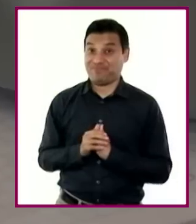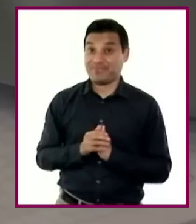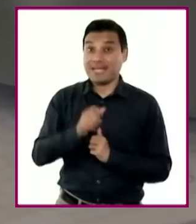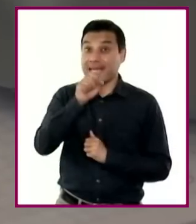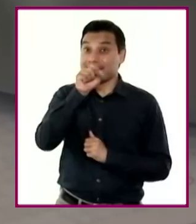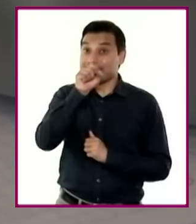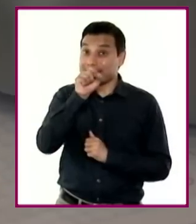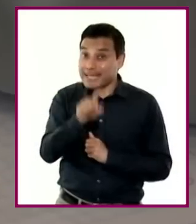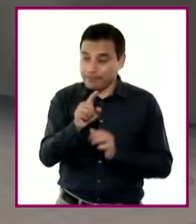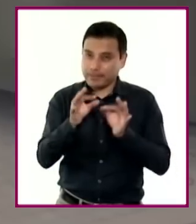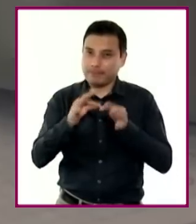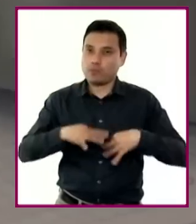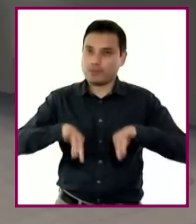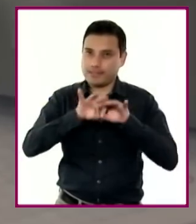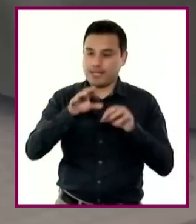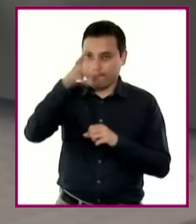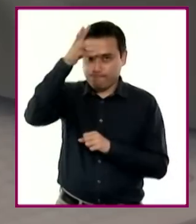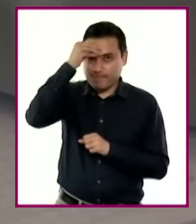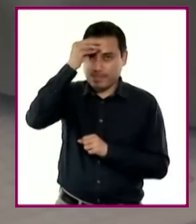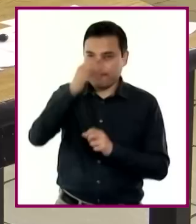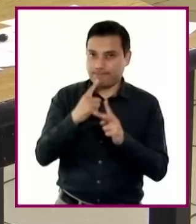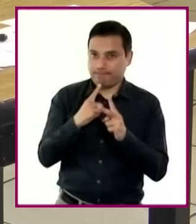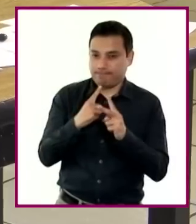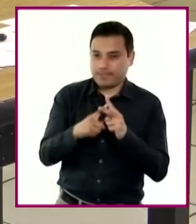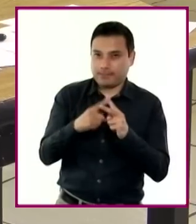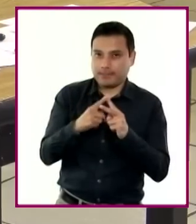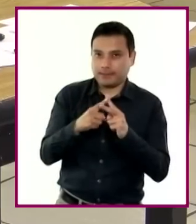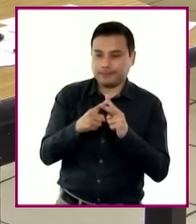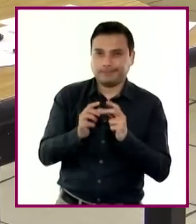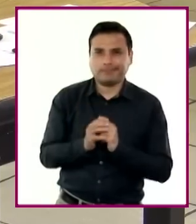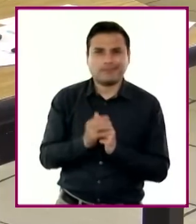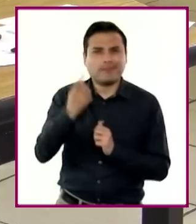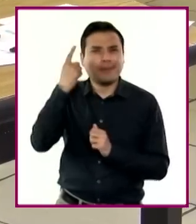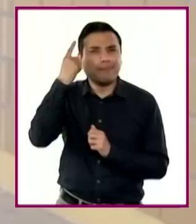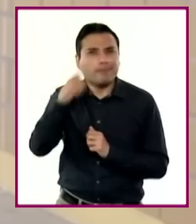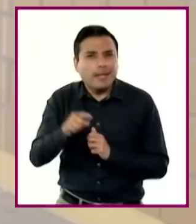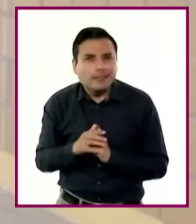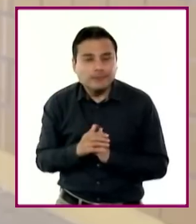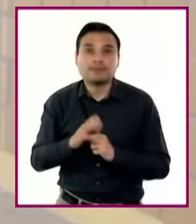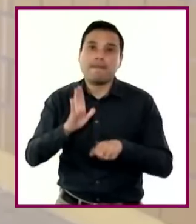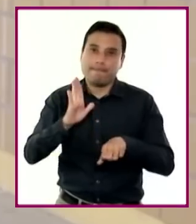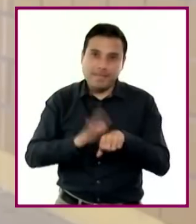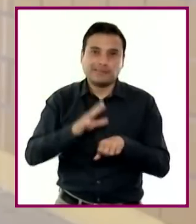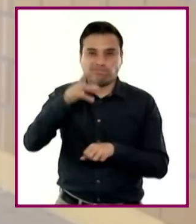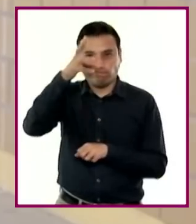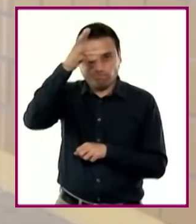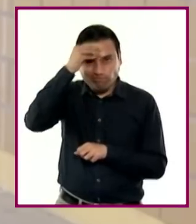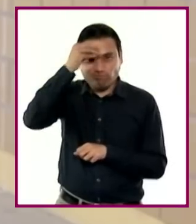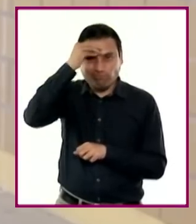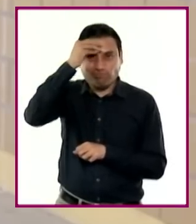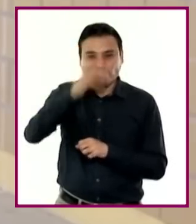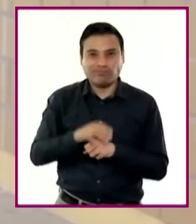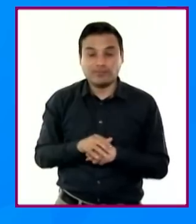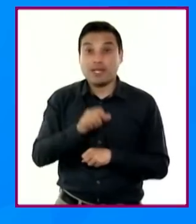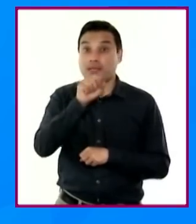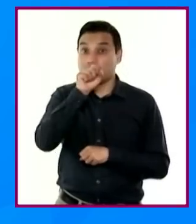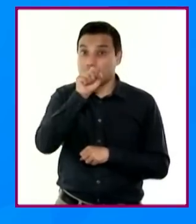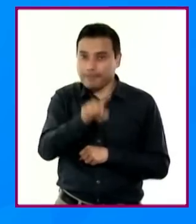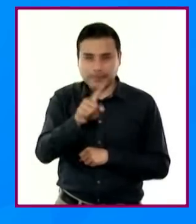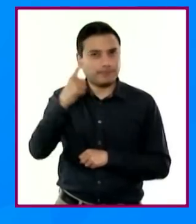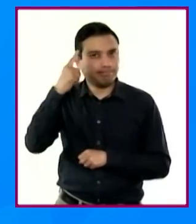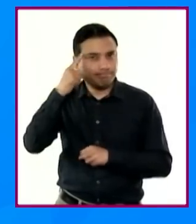matemáticas como herramienta para la construcción de conocimientos y como referente para el desarrollo del pensamiento.